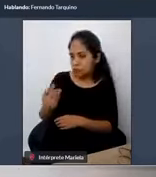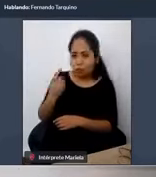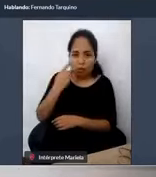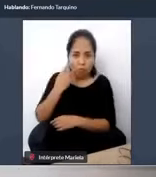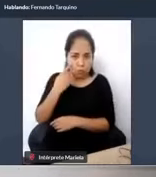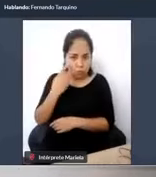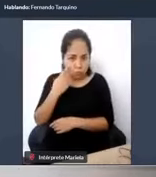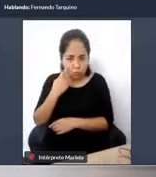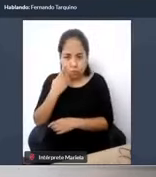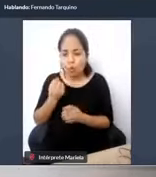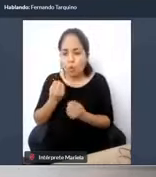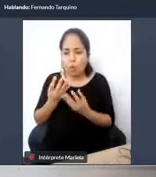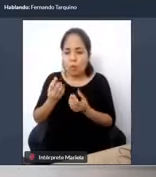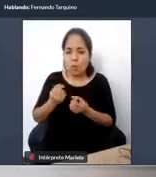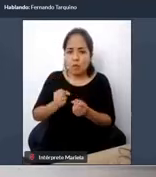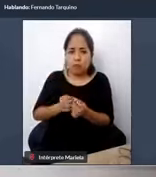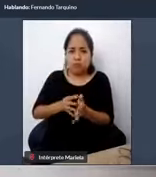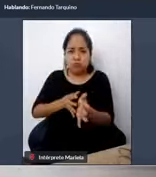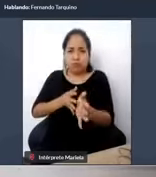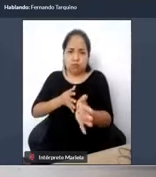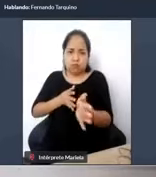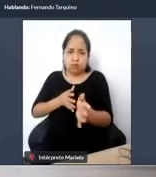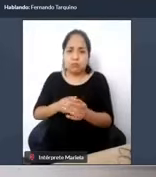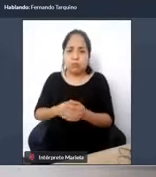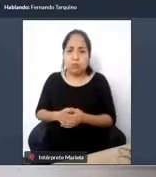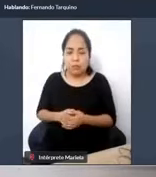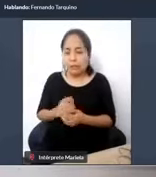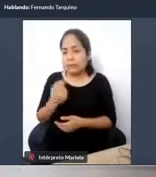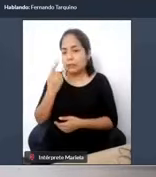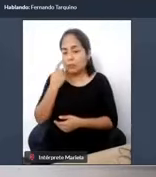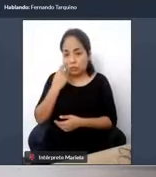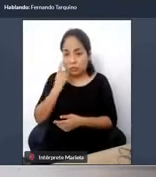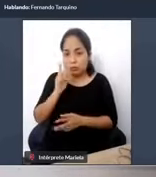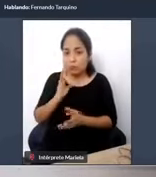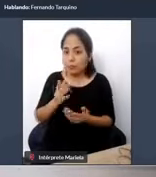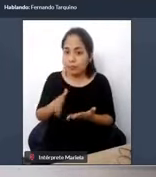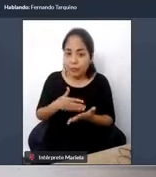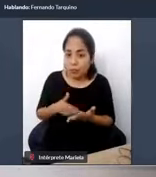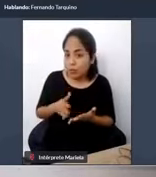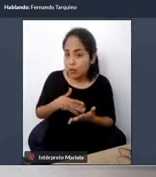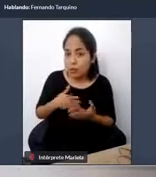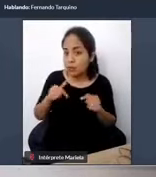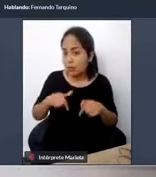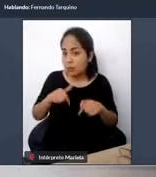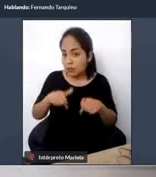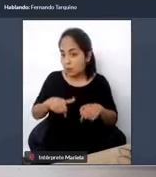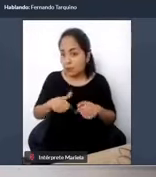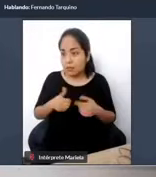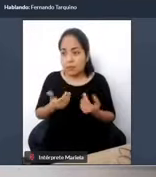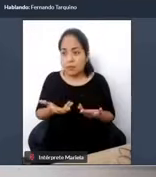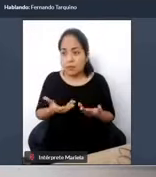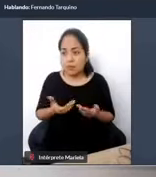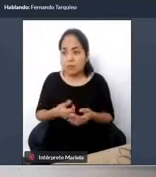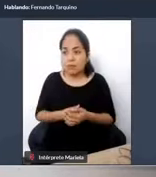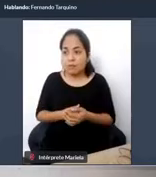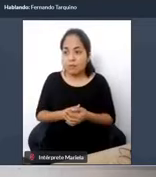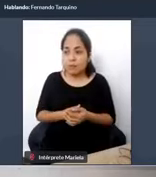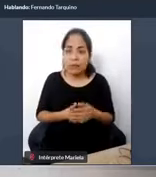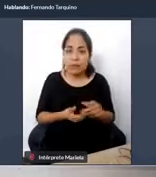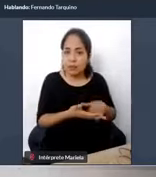tráfico. Y, pues, no existe el tema de los dispositivos de accesibilidad